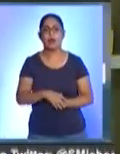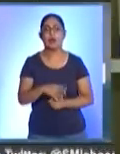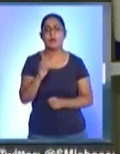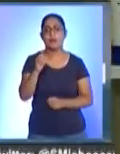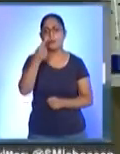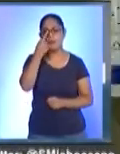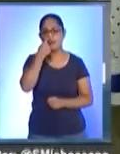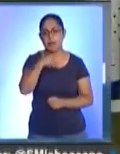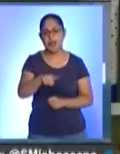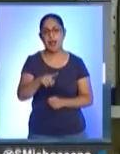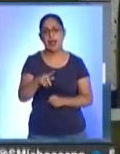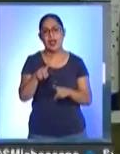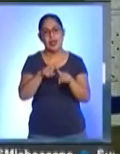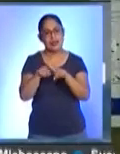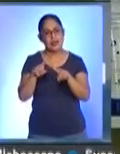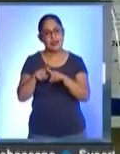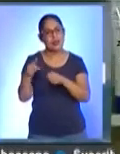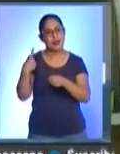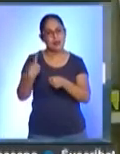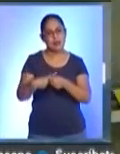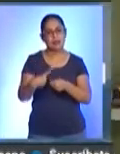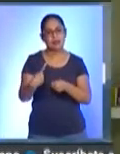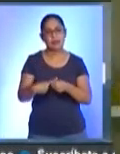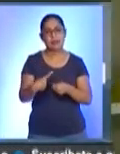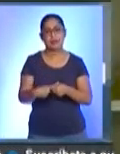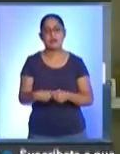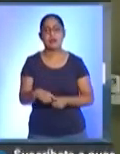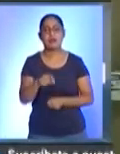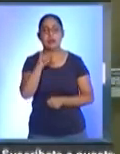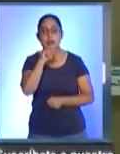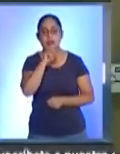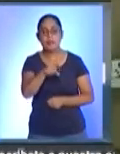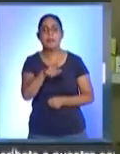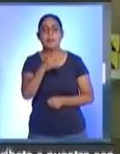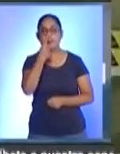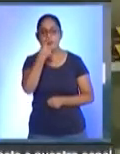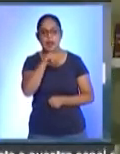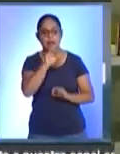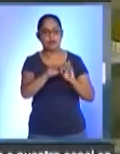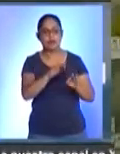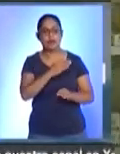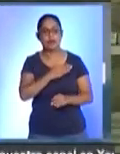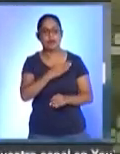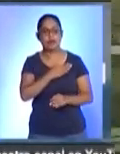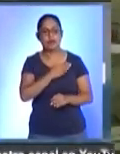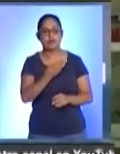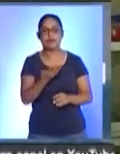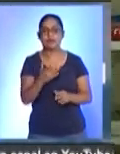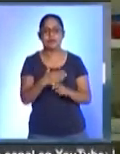quinecobstetricia, material de curación, que ponen de uso